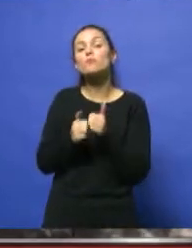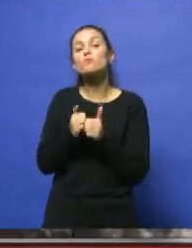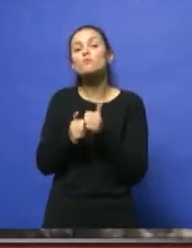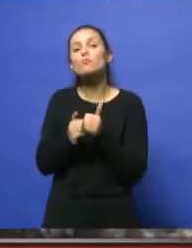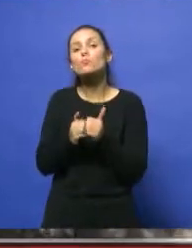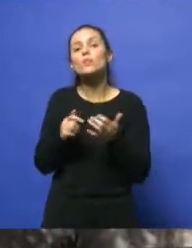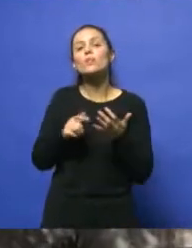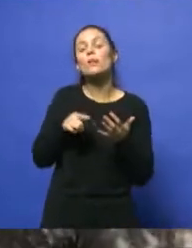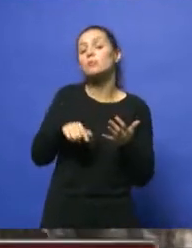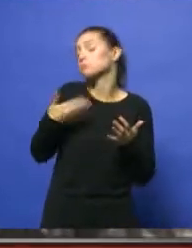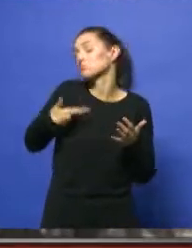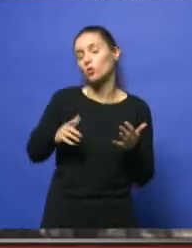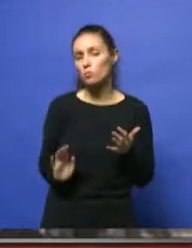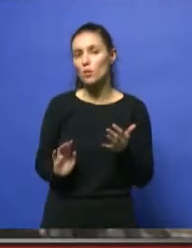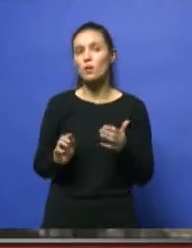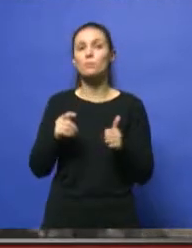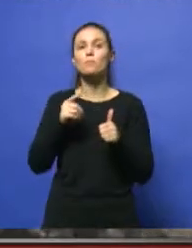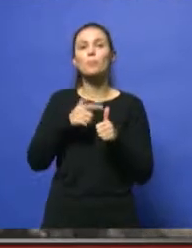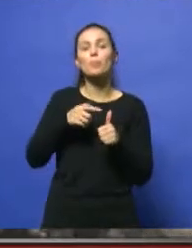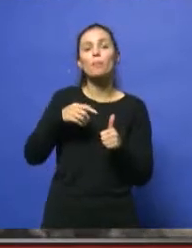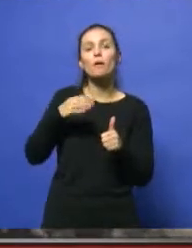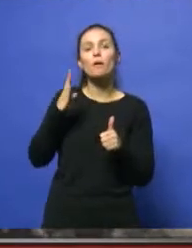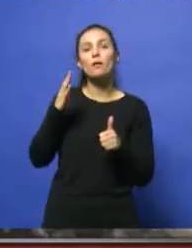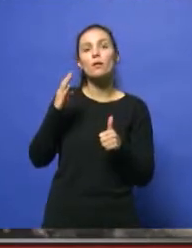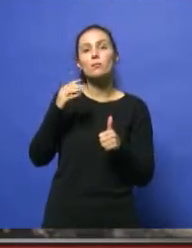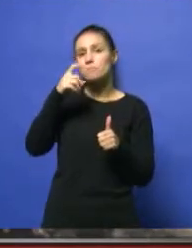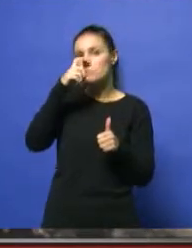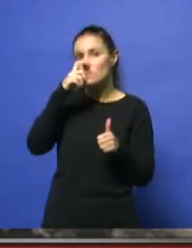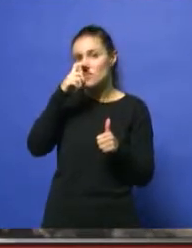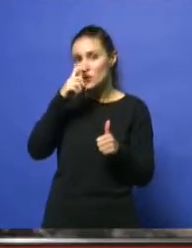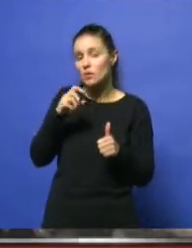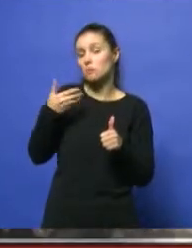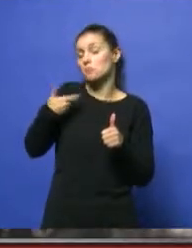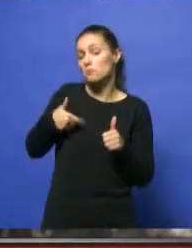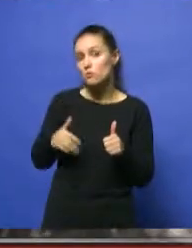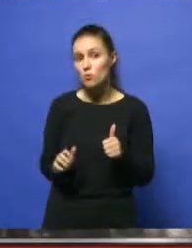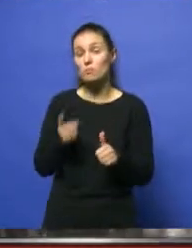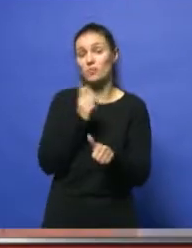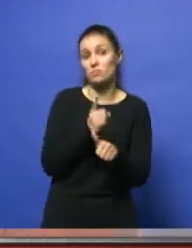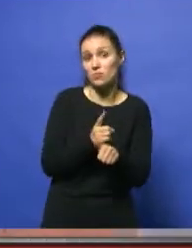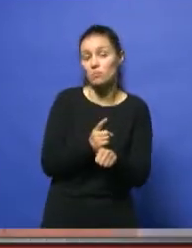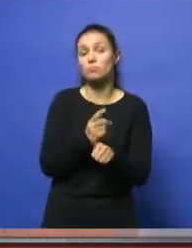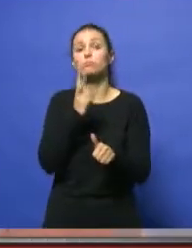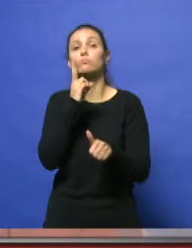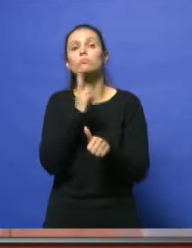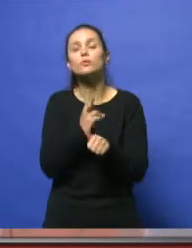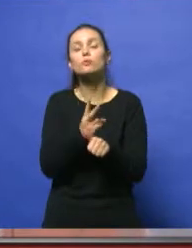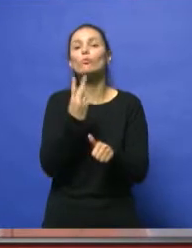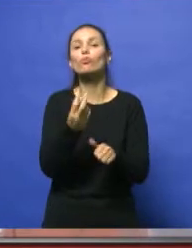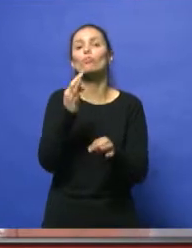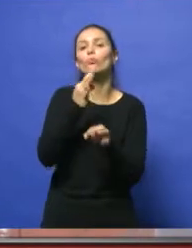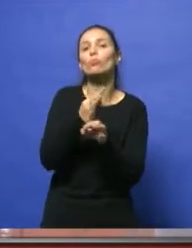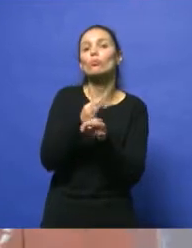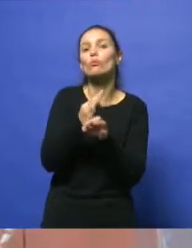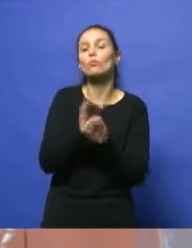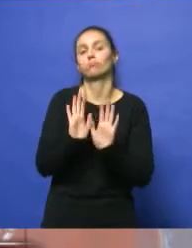situación es normal. En la escuela Manuel Belgrano, la primaria ha sido normal. Y en el secundario, solo dos docentes han adherido al